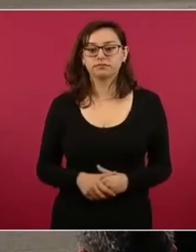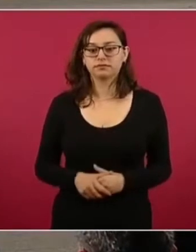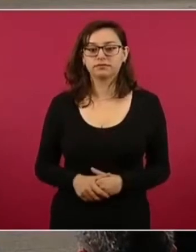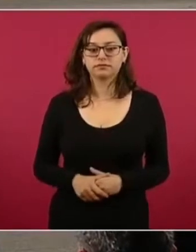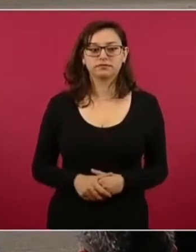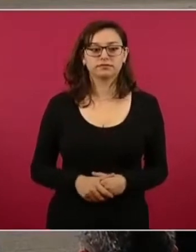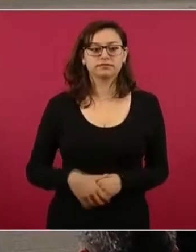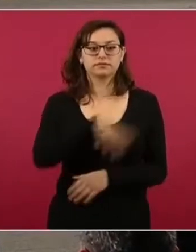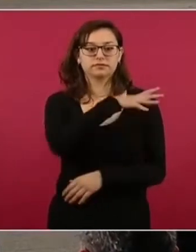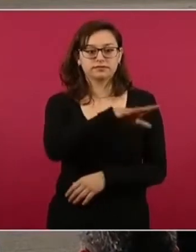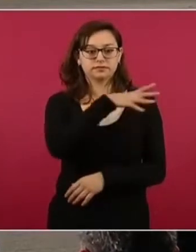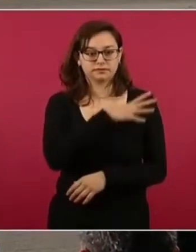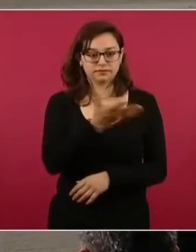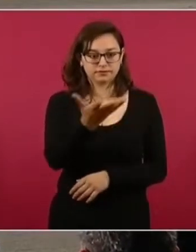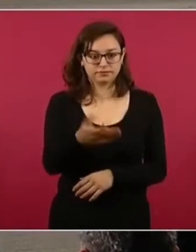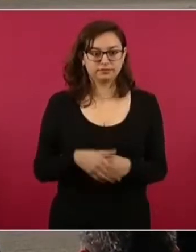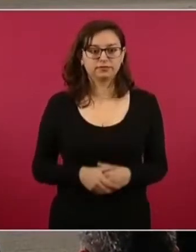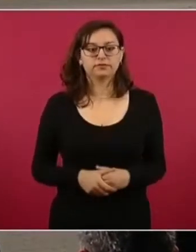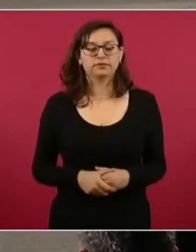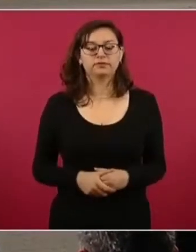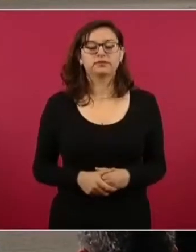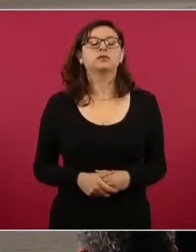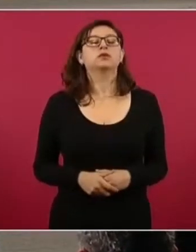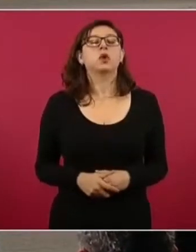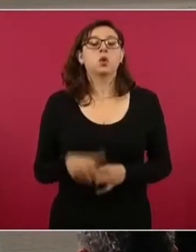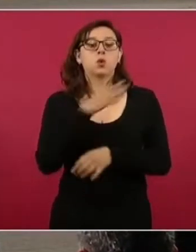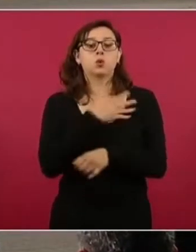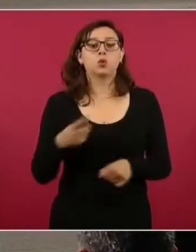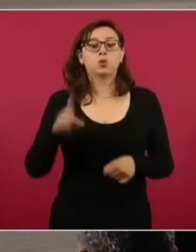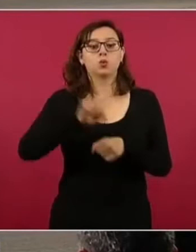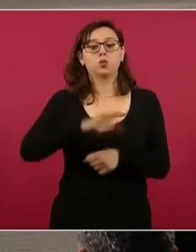General Sandoval. Buenos días, señor presidente.